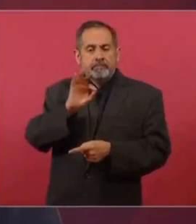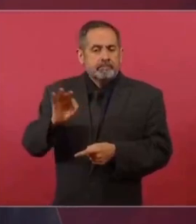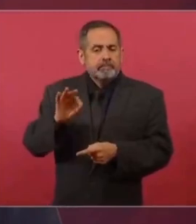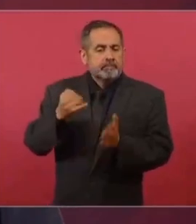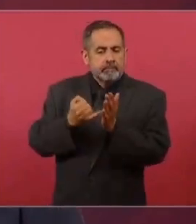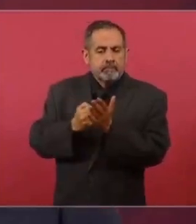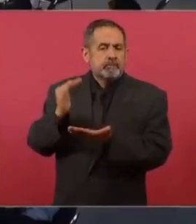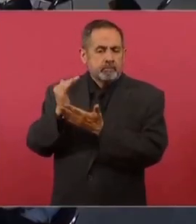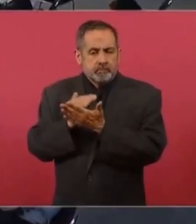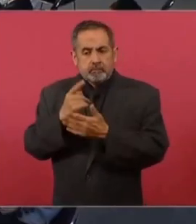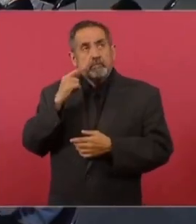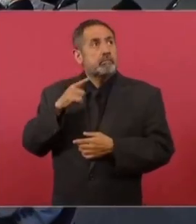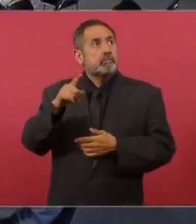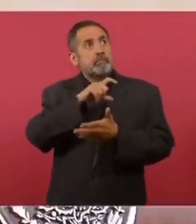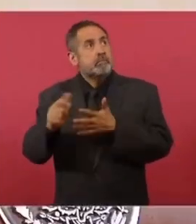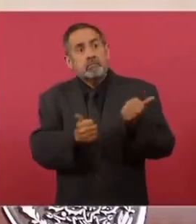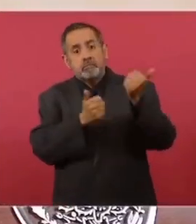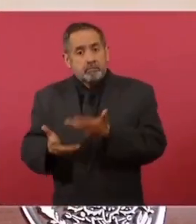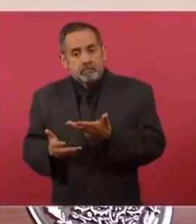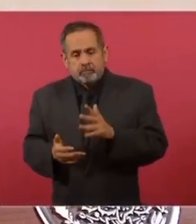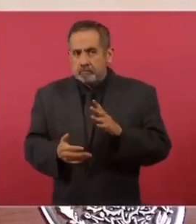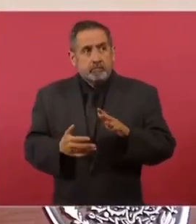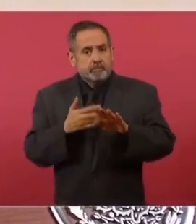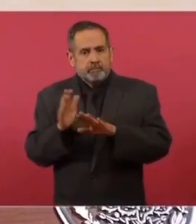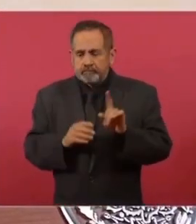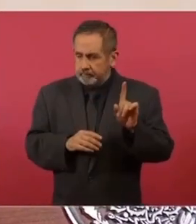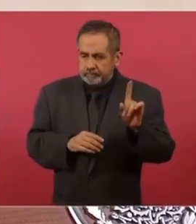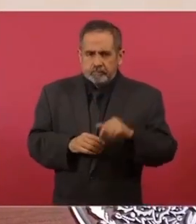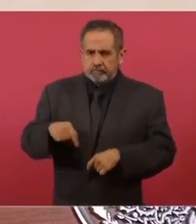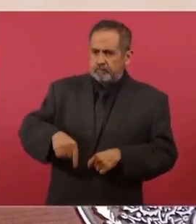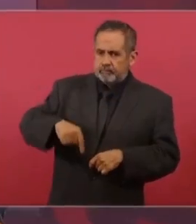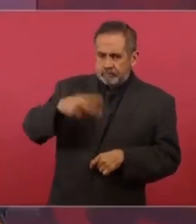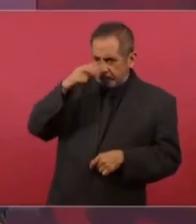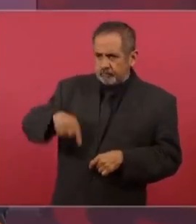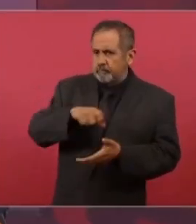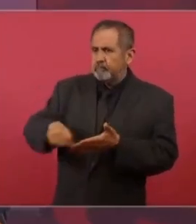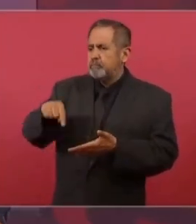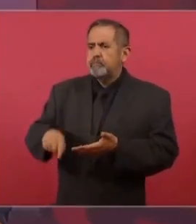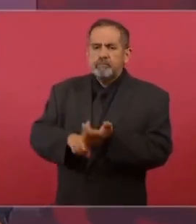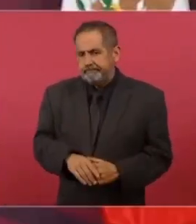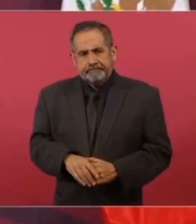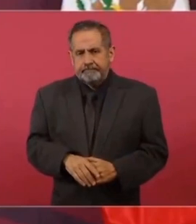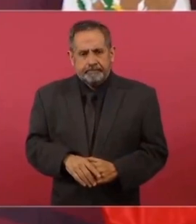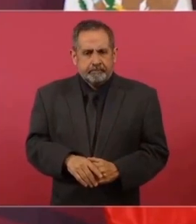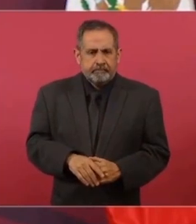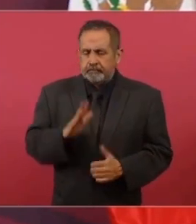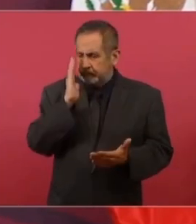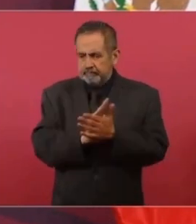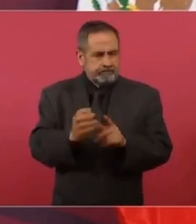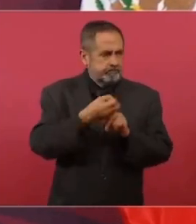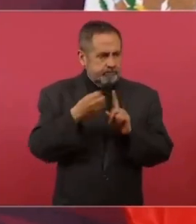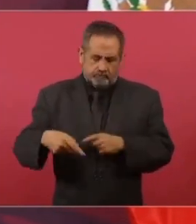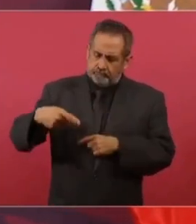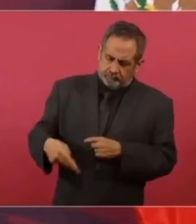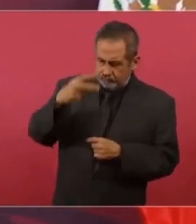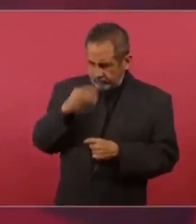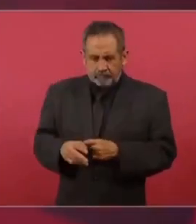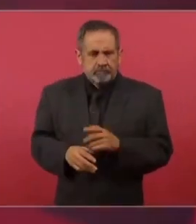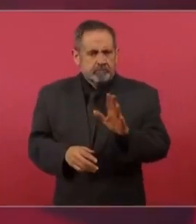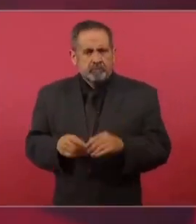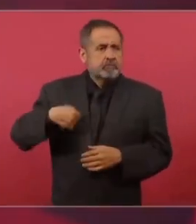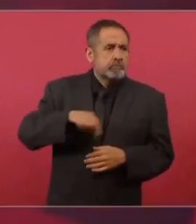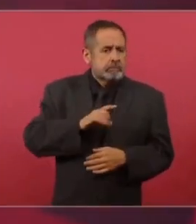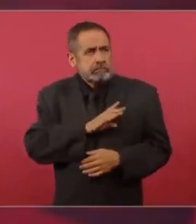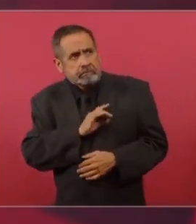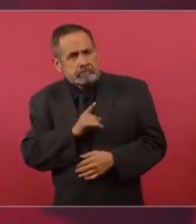para que no se importe maíz blanco y se compre a los productores nacionales el maíz blanco. Entonces estamos poniendo orden y no hay que tenerle miedo